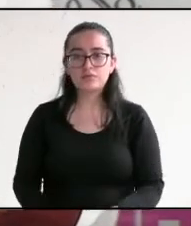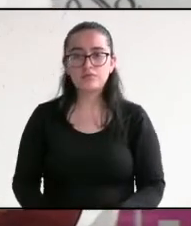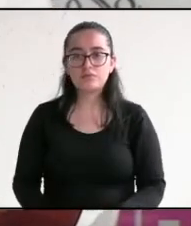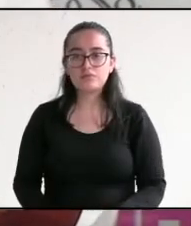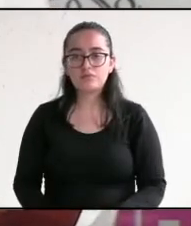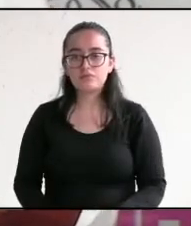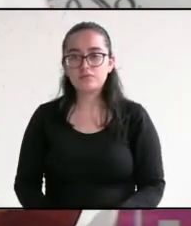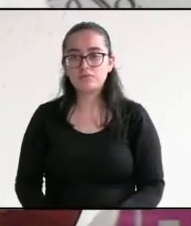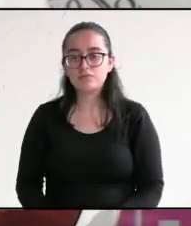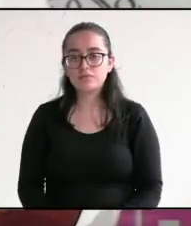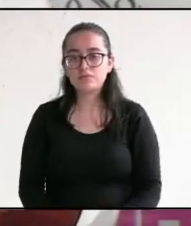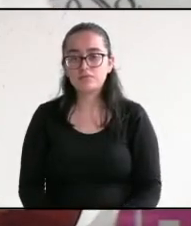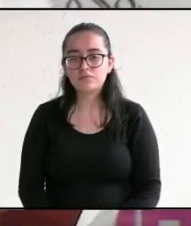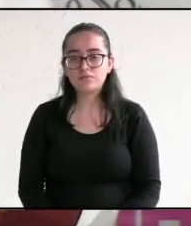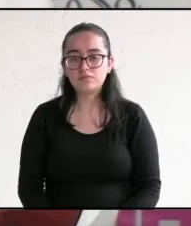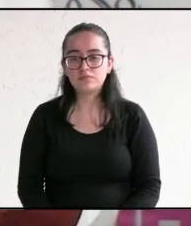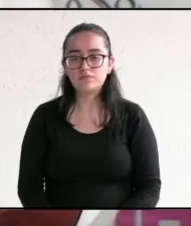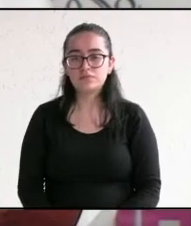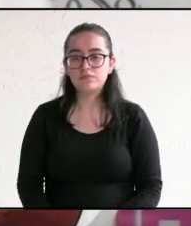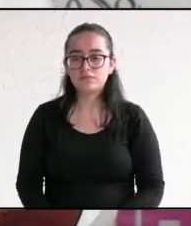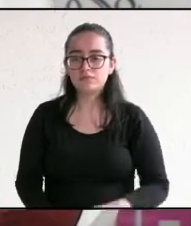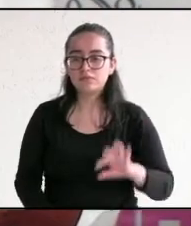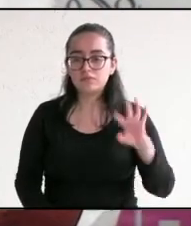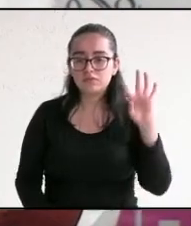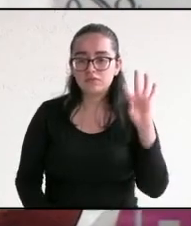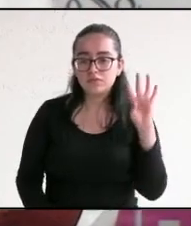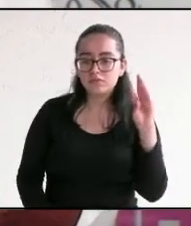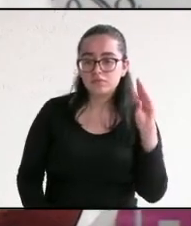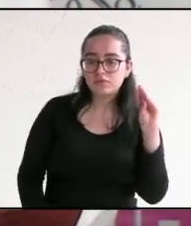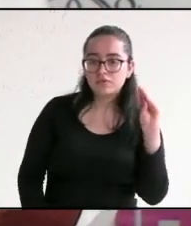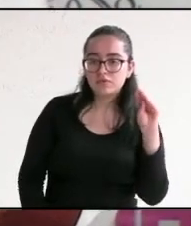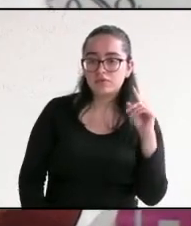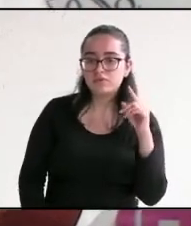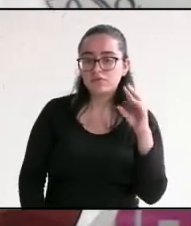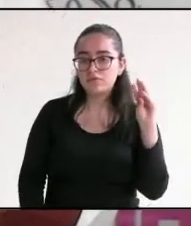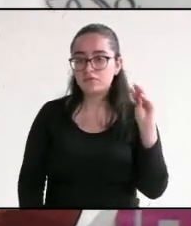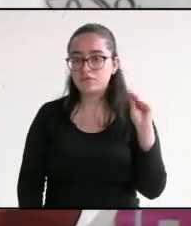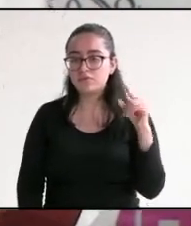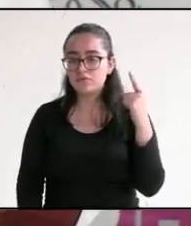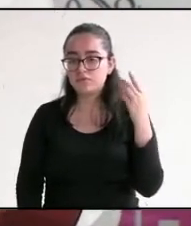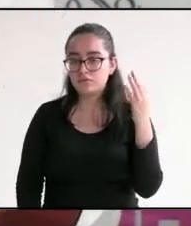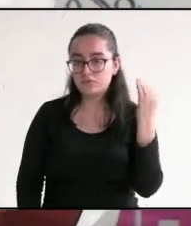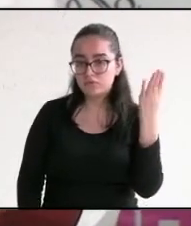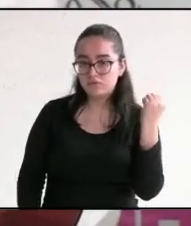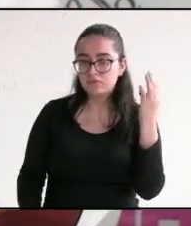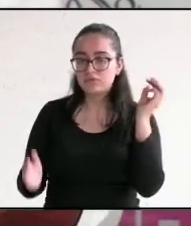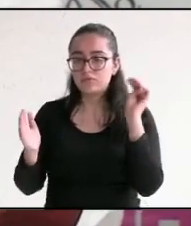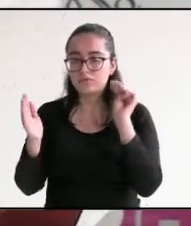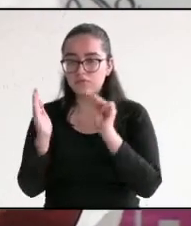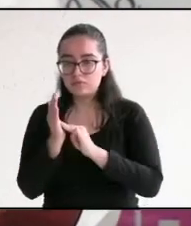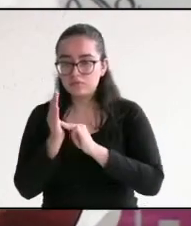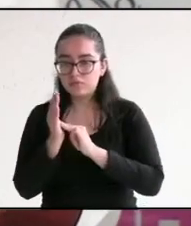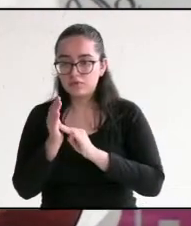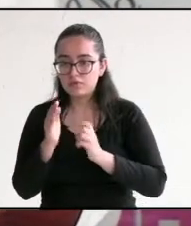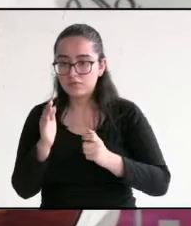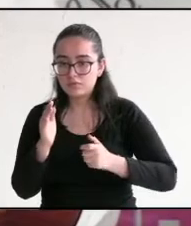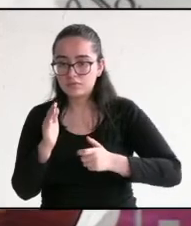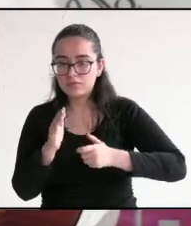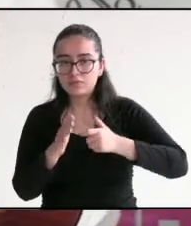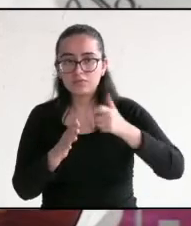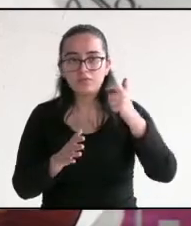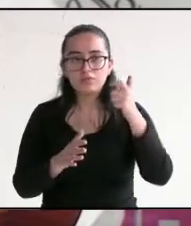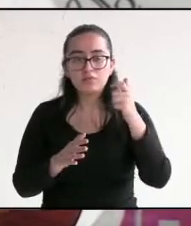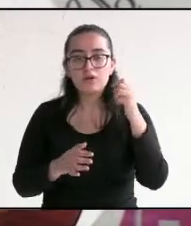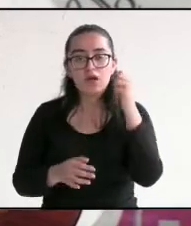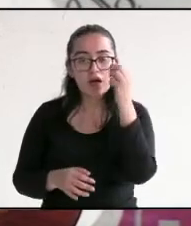ISO 99, 9 mil, perdón, al ISO 9 mil la excelencia, ahí tenemos que llevar a